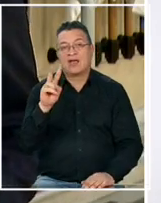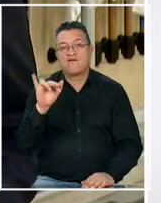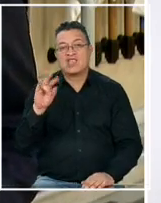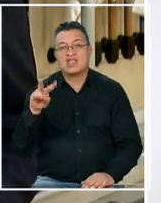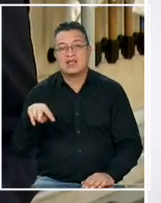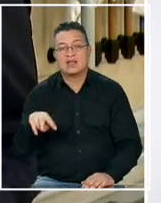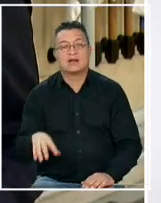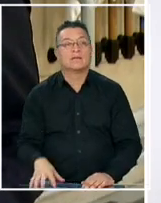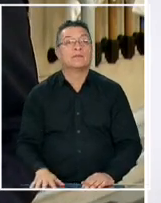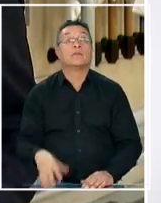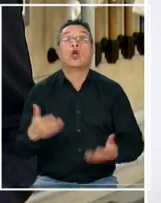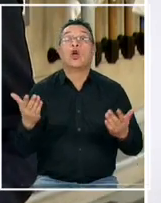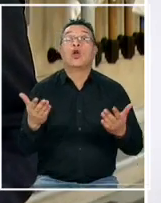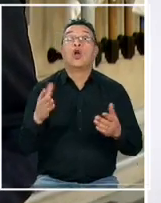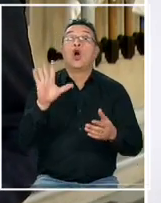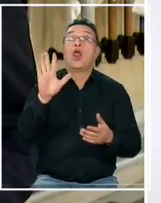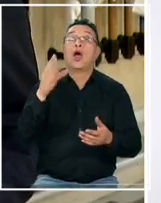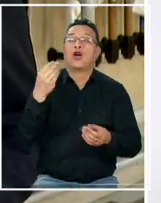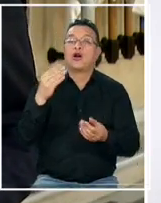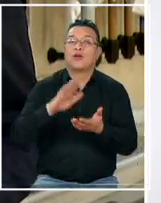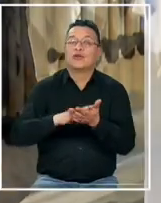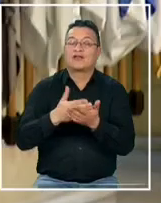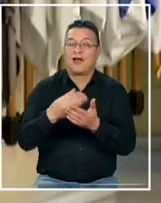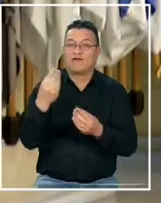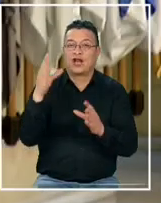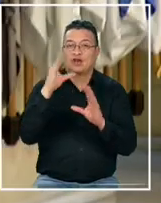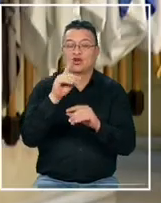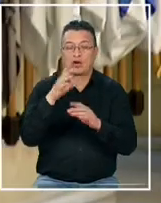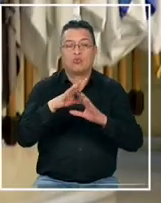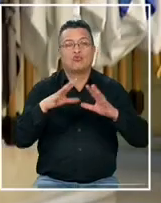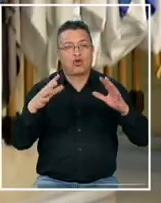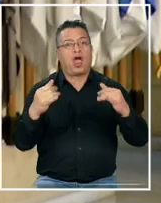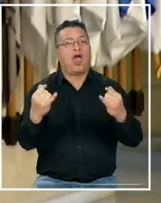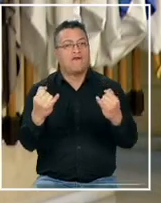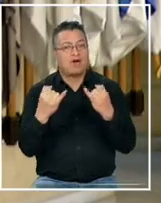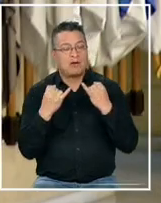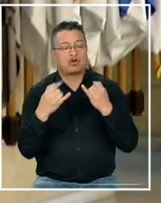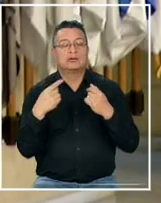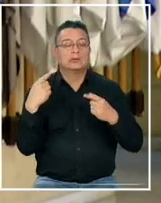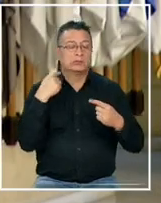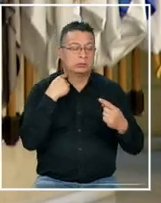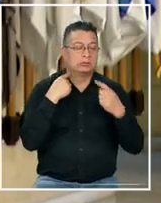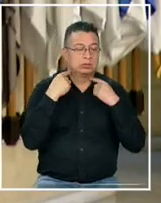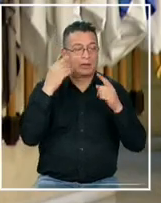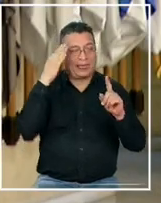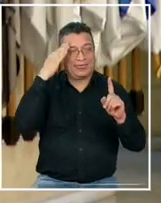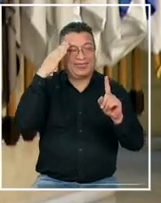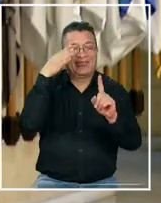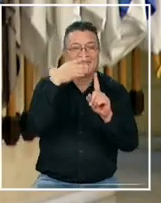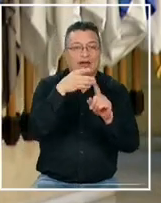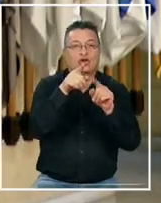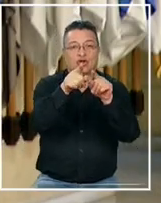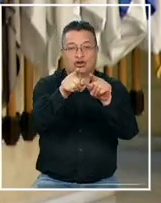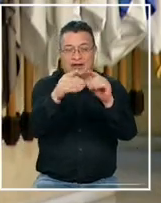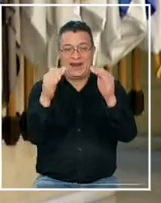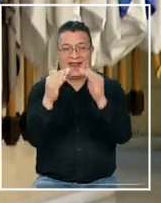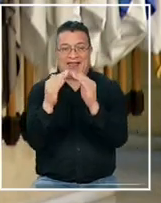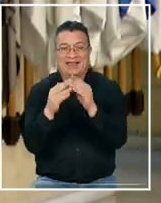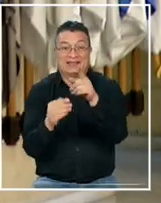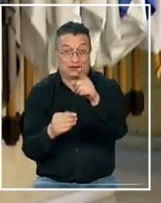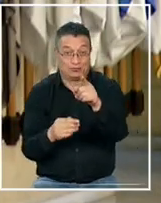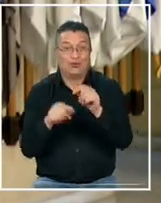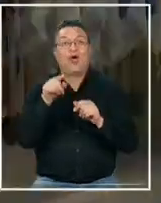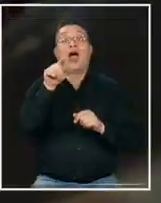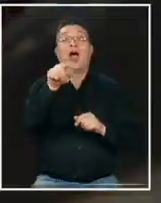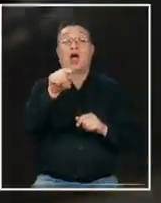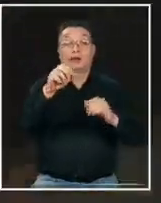Muy buenas noches. Hola, ¿cómo estás, Connie? Muy buenas noches. Claro, hay harta información que afecta directamente a usted que está en su casa. Apartamos por esto,